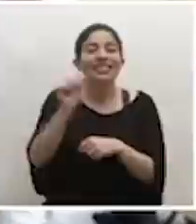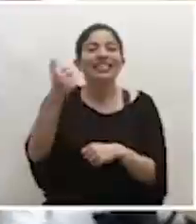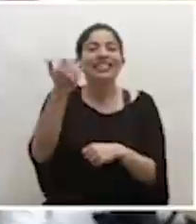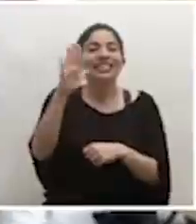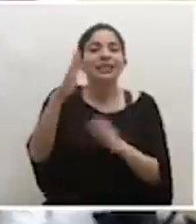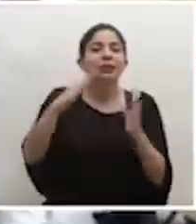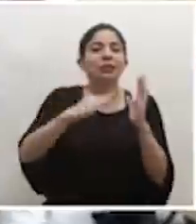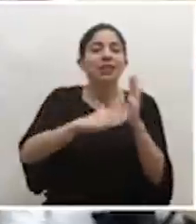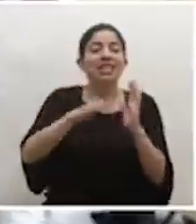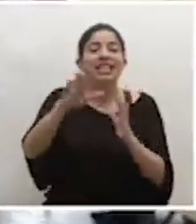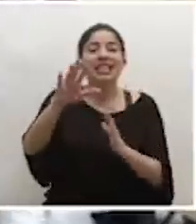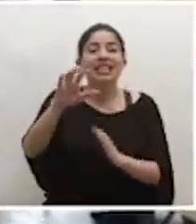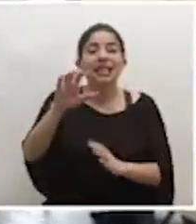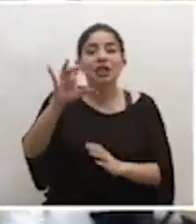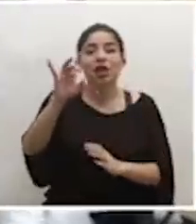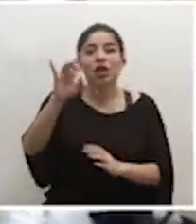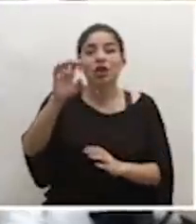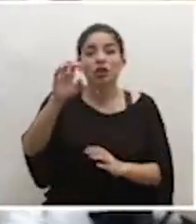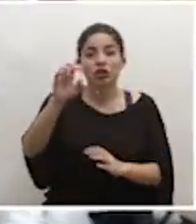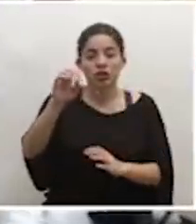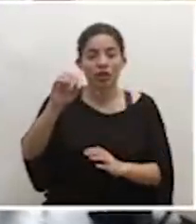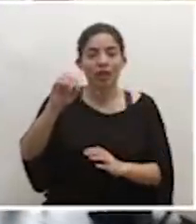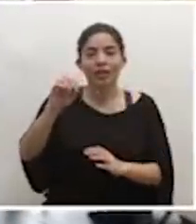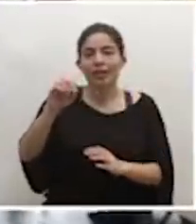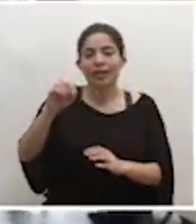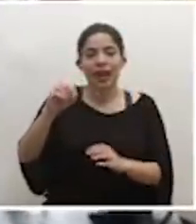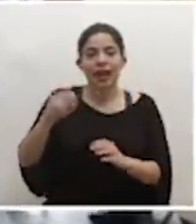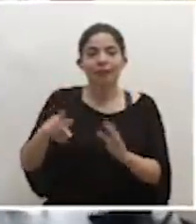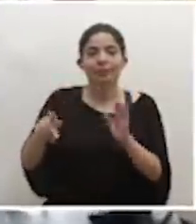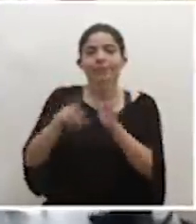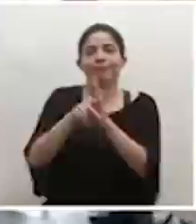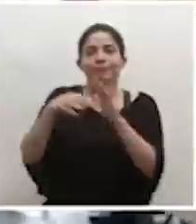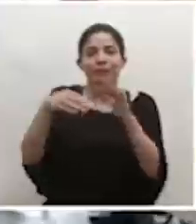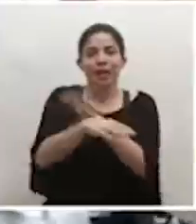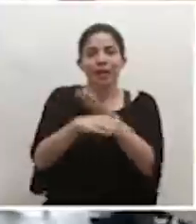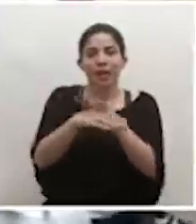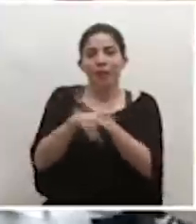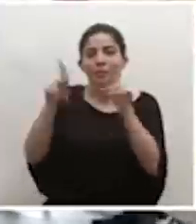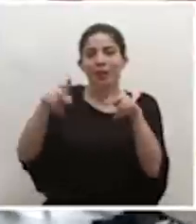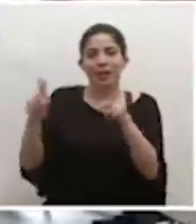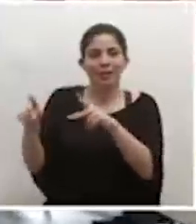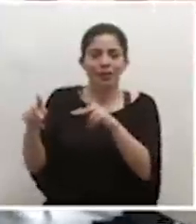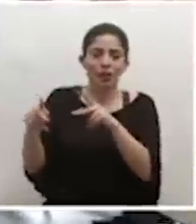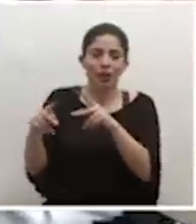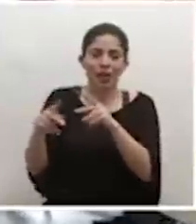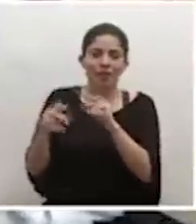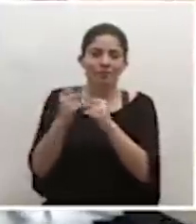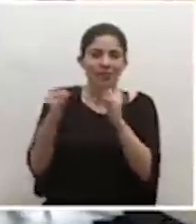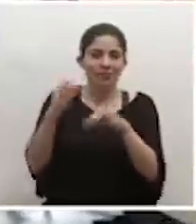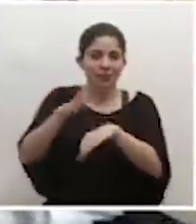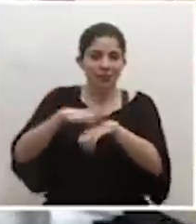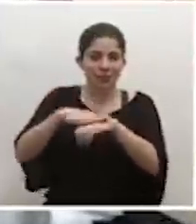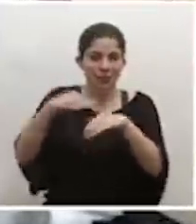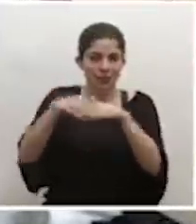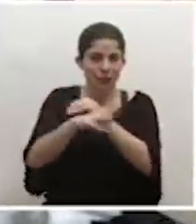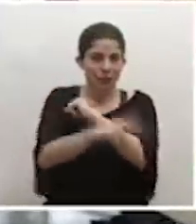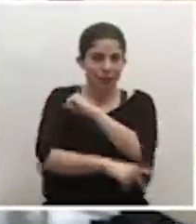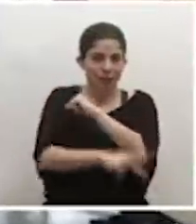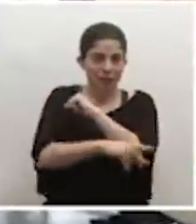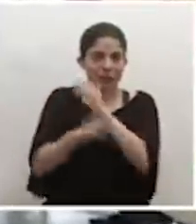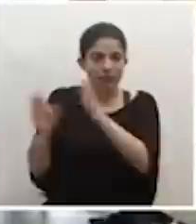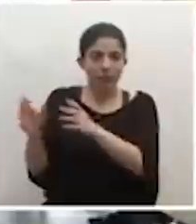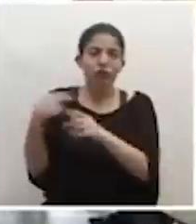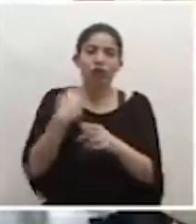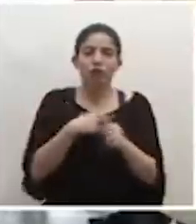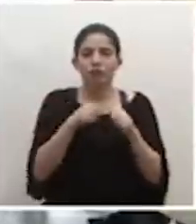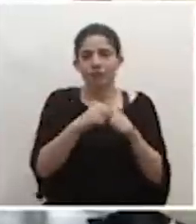.580 rechazos de personas sin condición de irregularidad en el país y bueno, seguimos trabajando y desarrollando